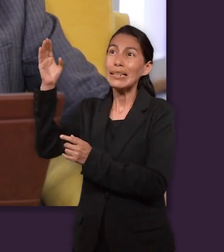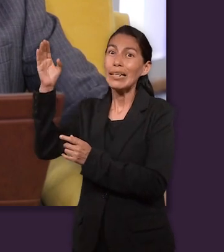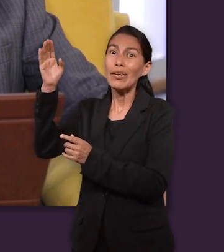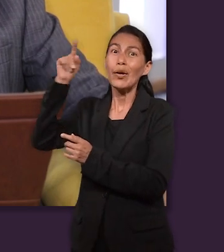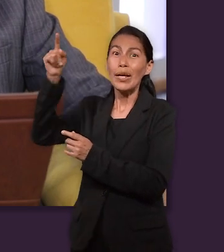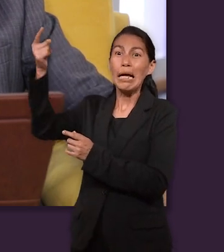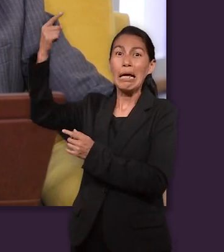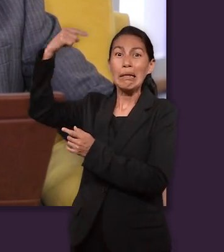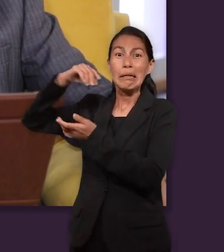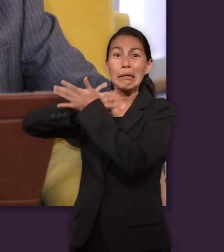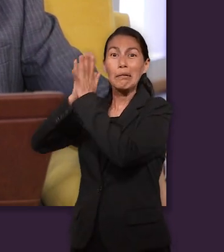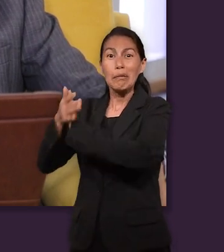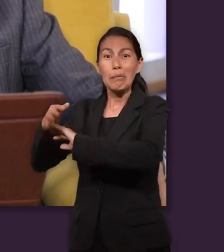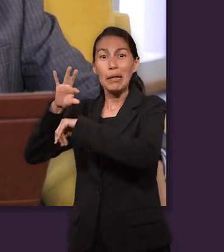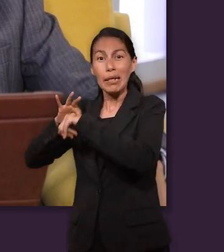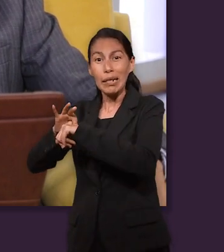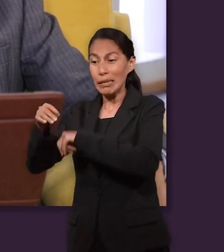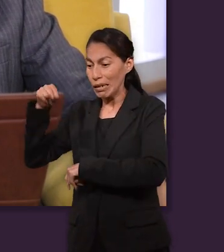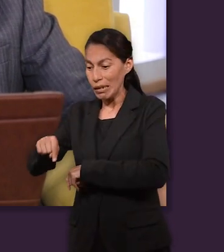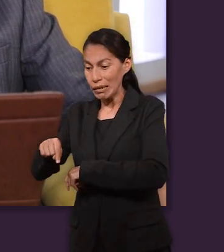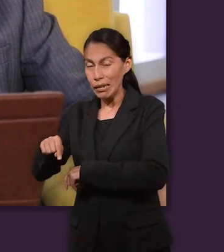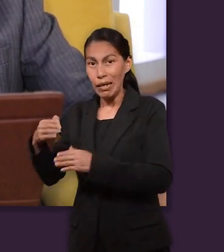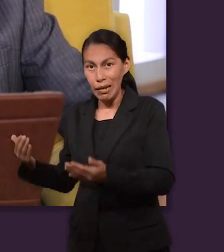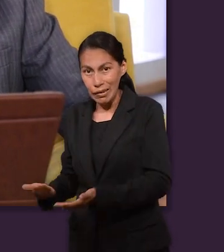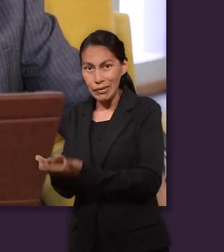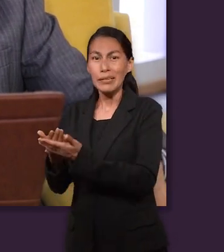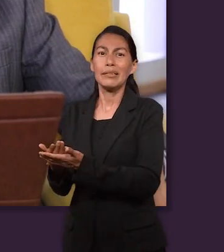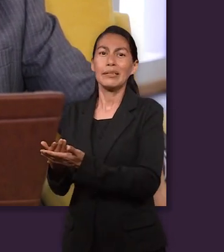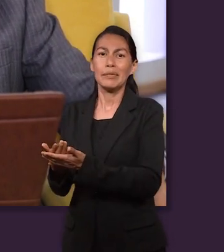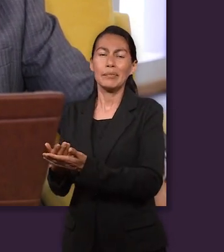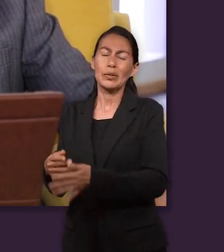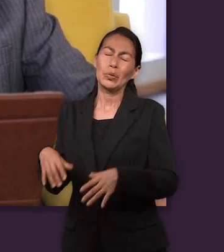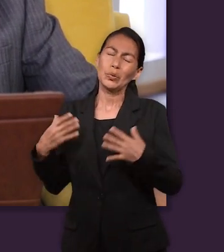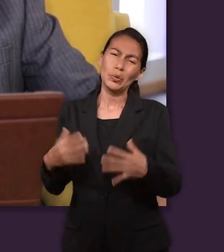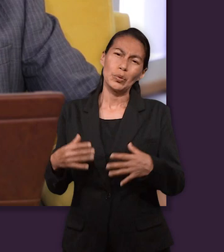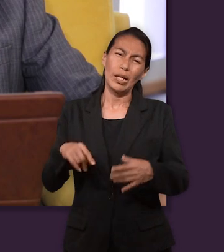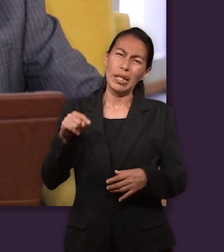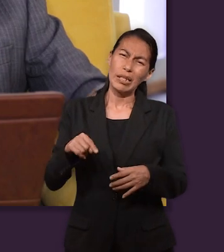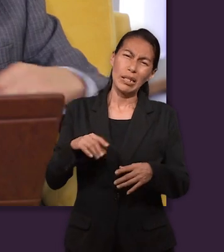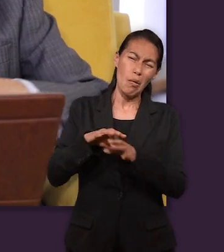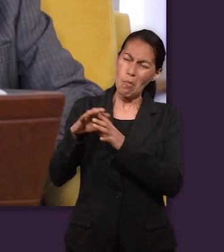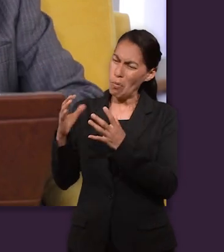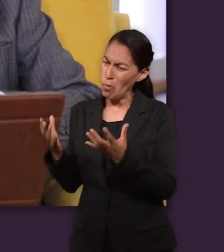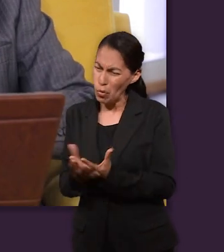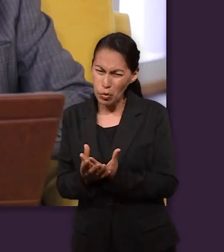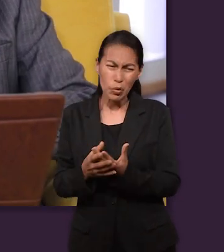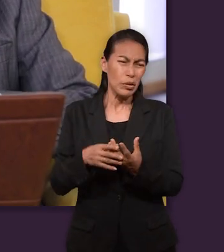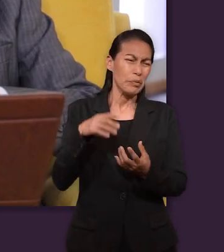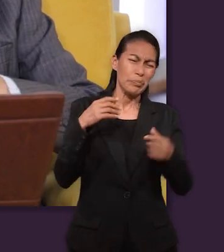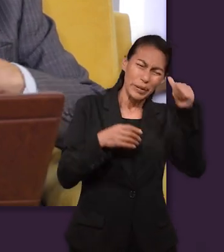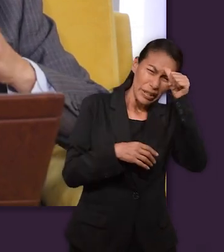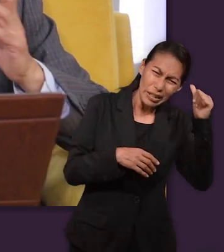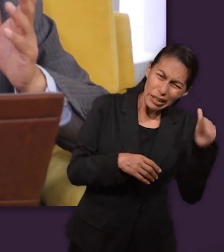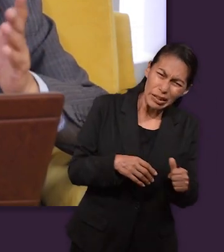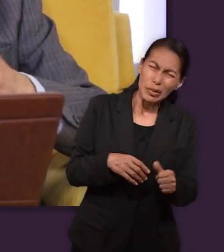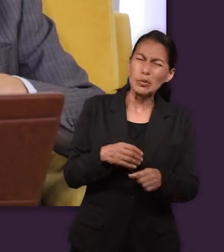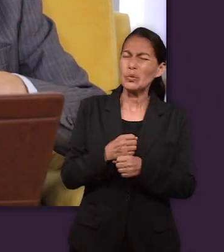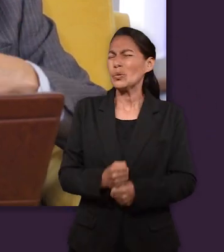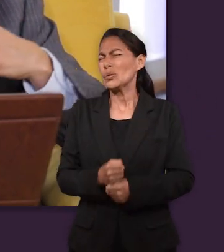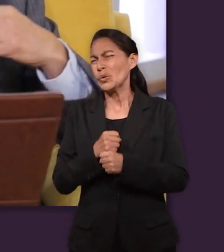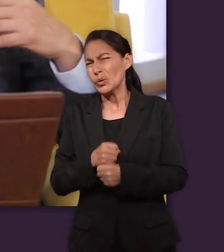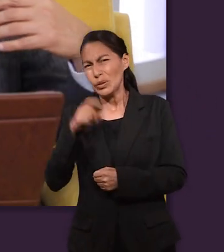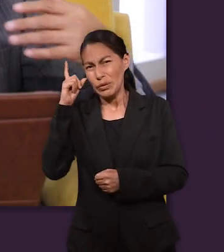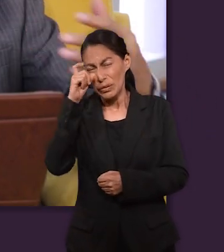mundo. El Señor Jesucristo se tuvo que encarnar para venir a este mundo, un mundo cubierto de